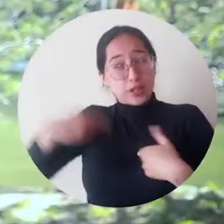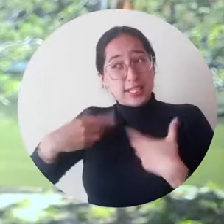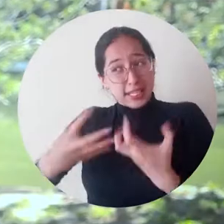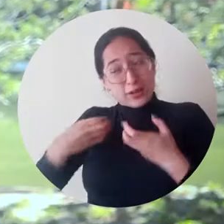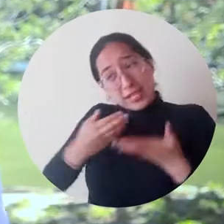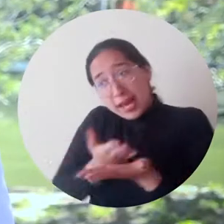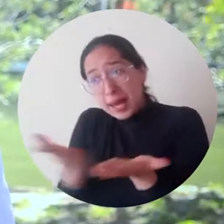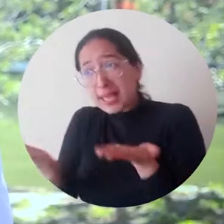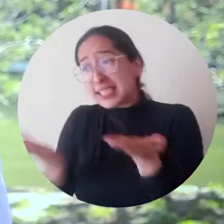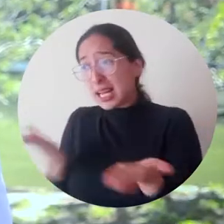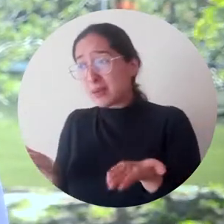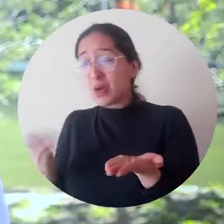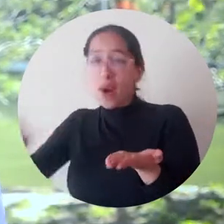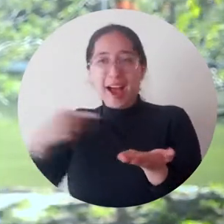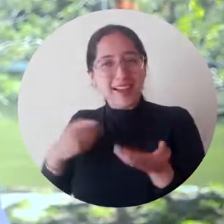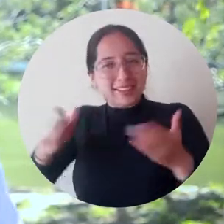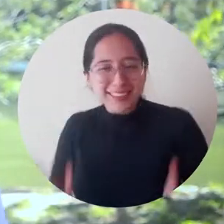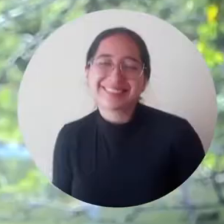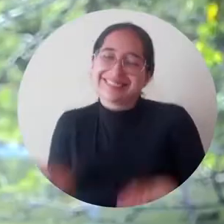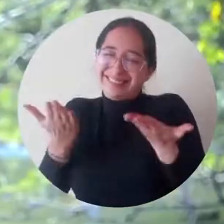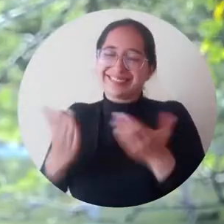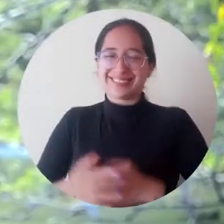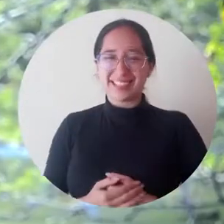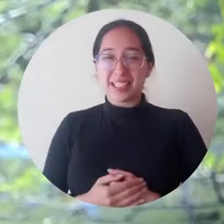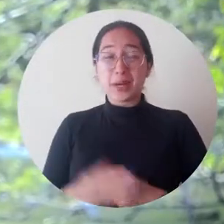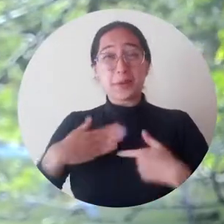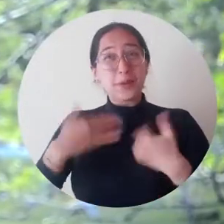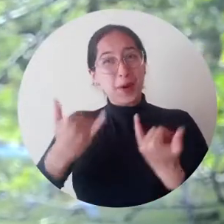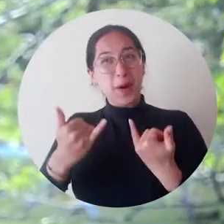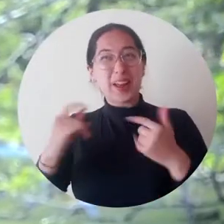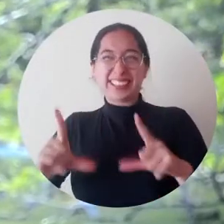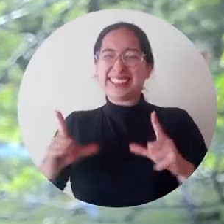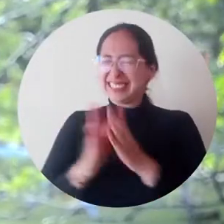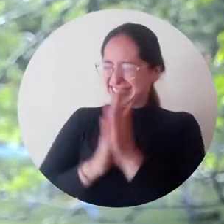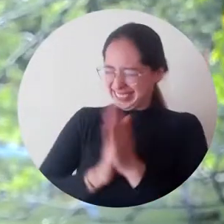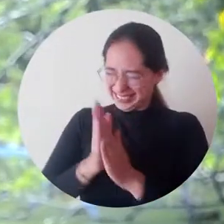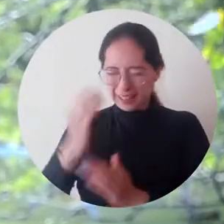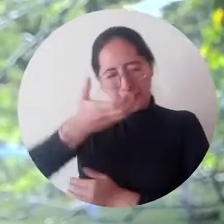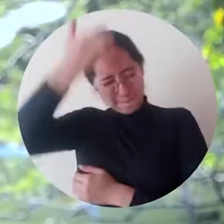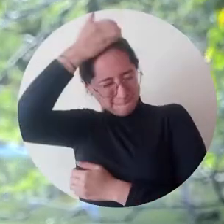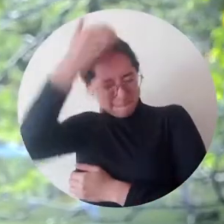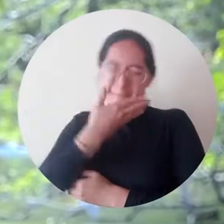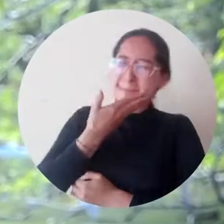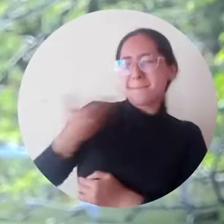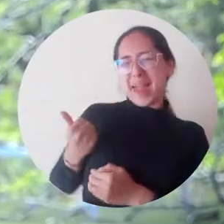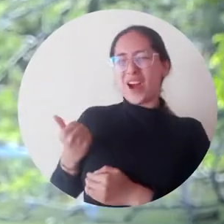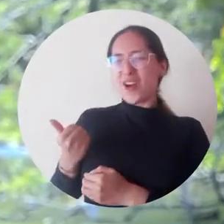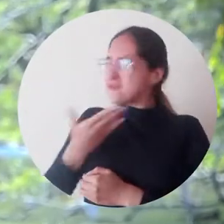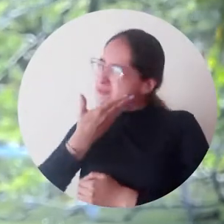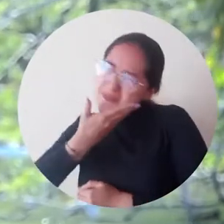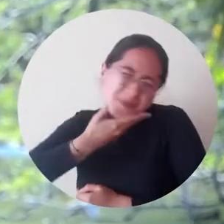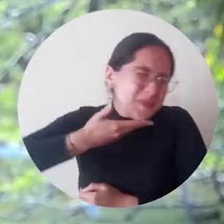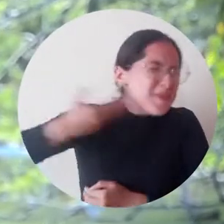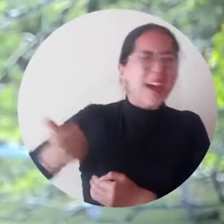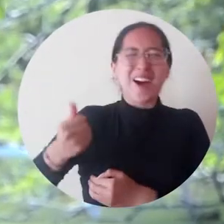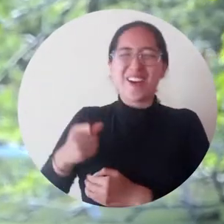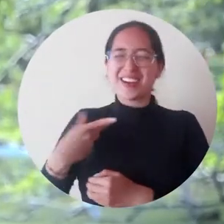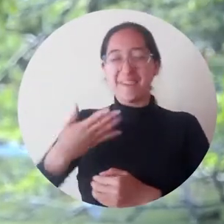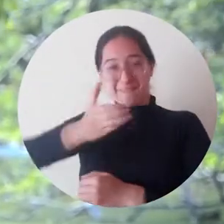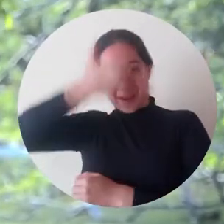saber que vamos a servir a otros nos debe llenar a todos. Bueno, para mí, ¿qué sigue? Ser el mejor enfermero, el mejor de los mejores.